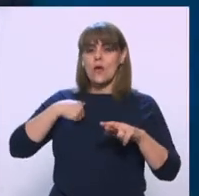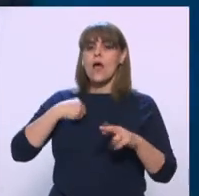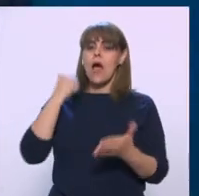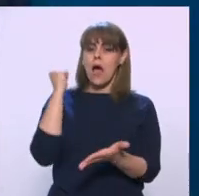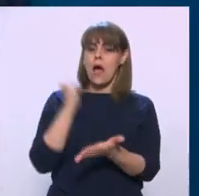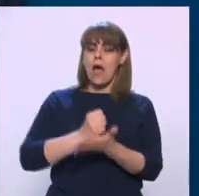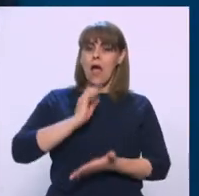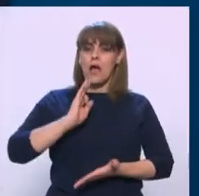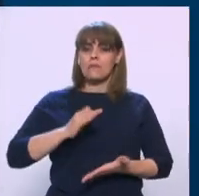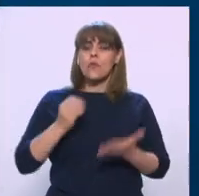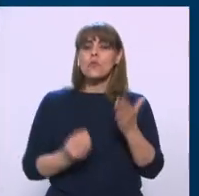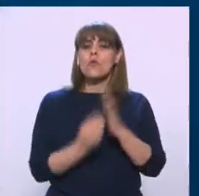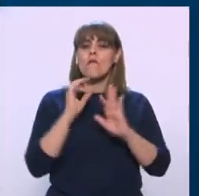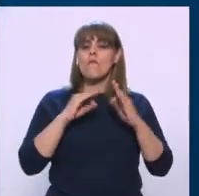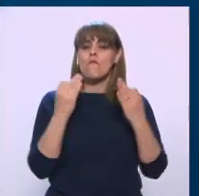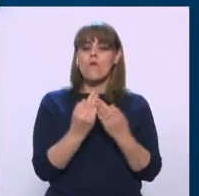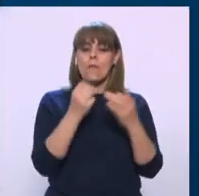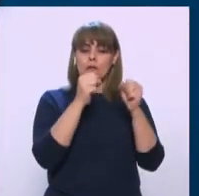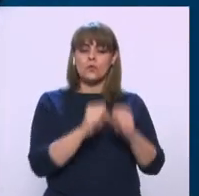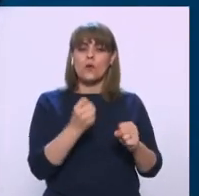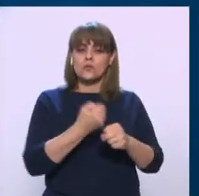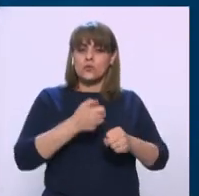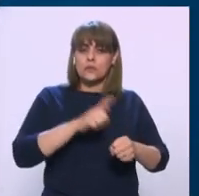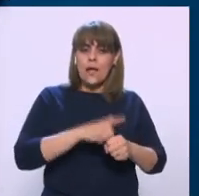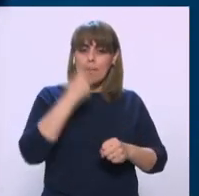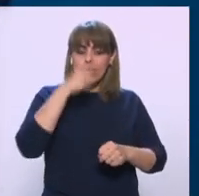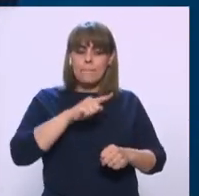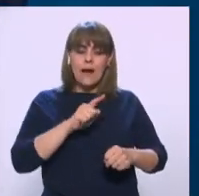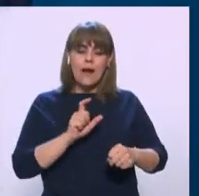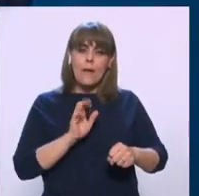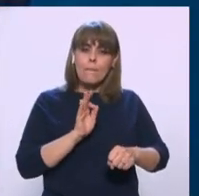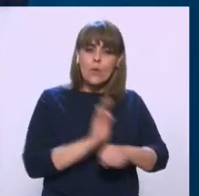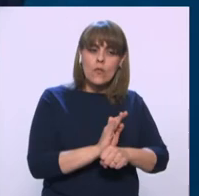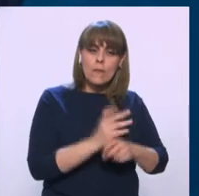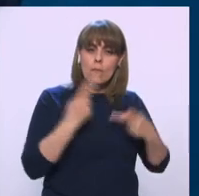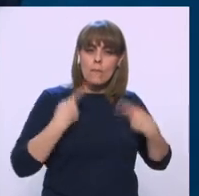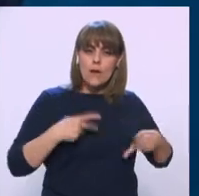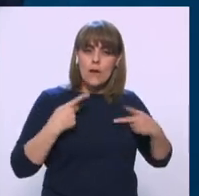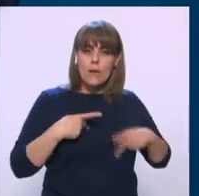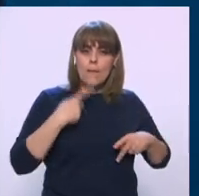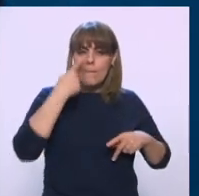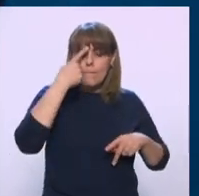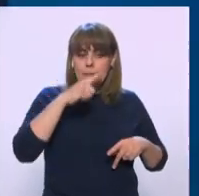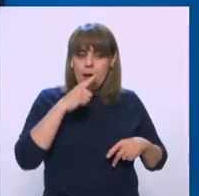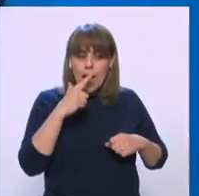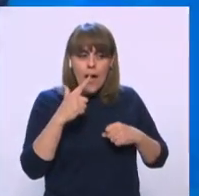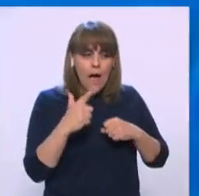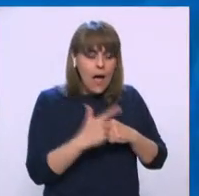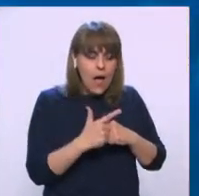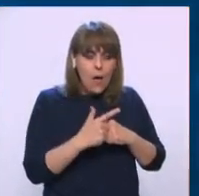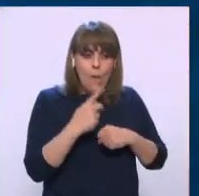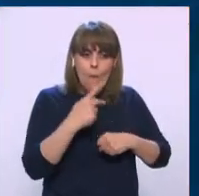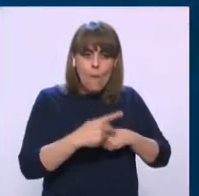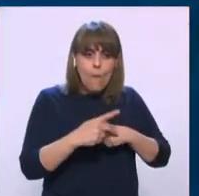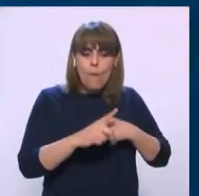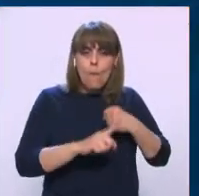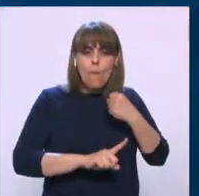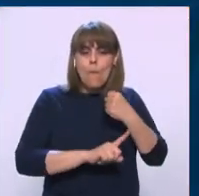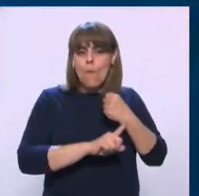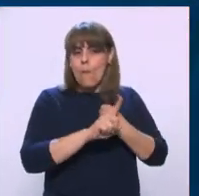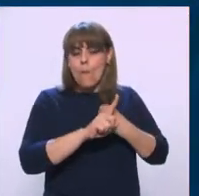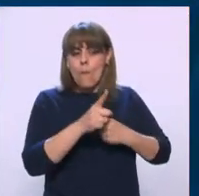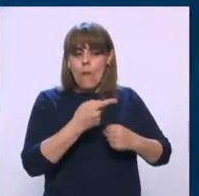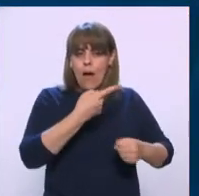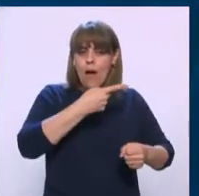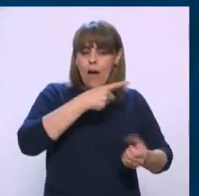de seguridad social que proteja siempre a la gente con alguna pre-existencia médica. La diferencia entre el